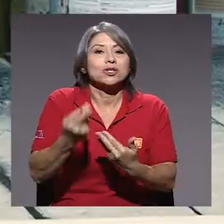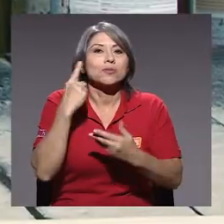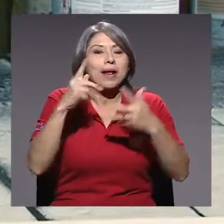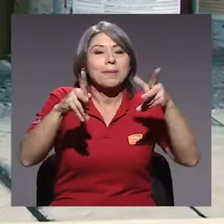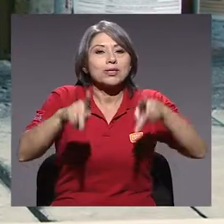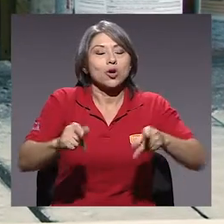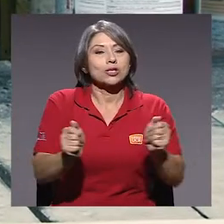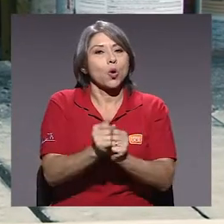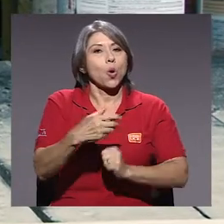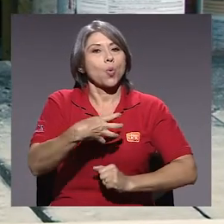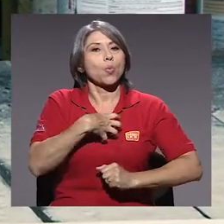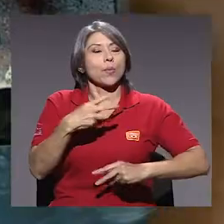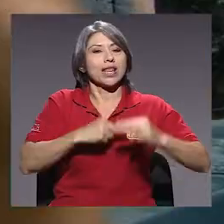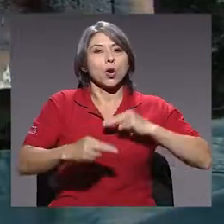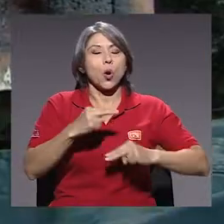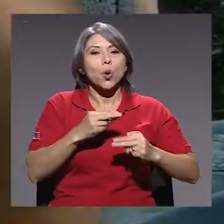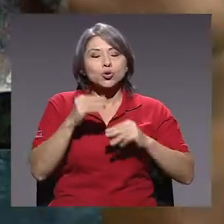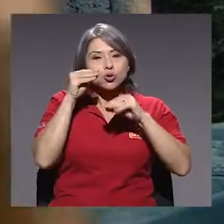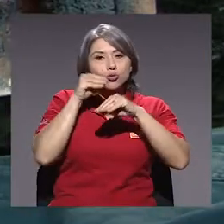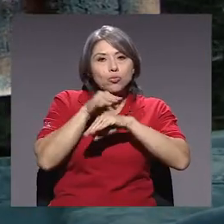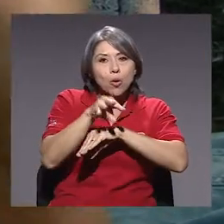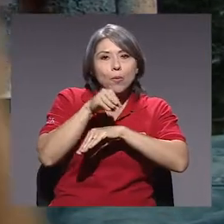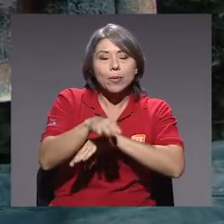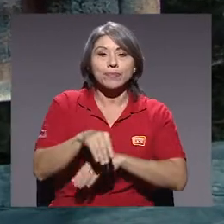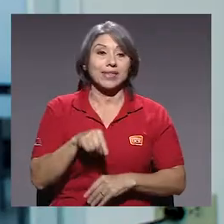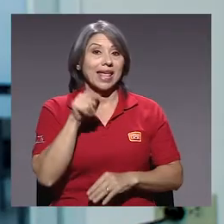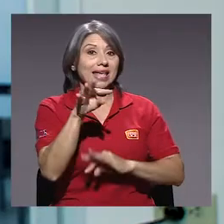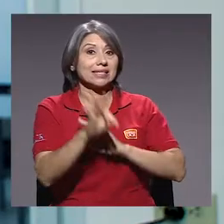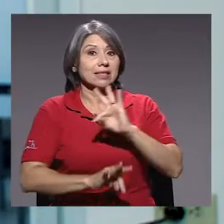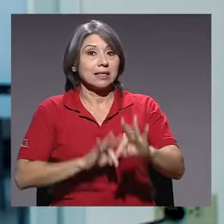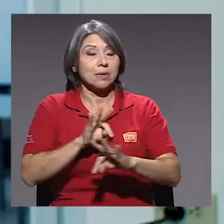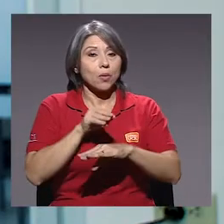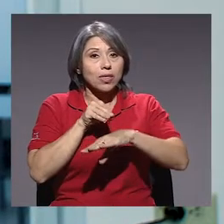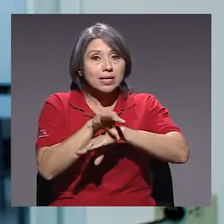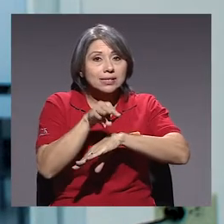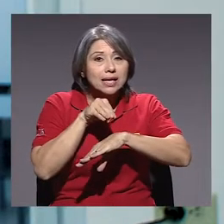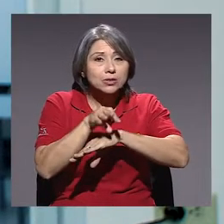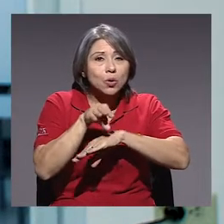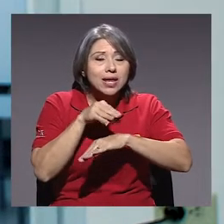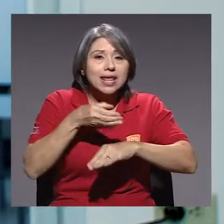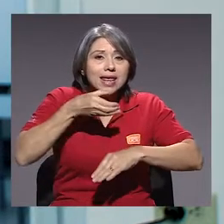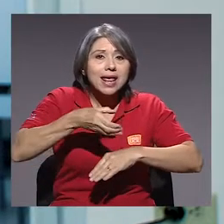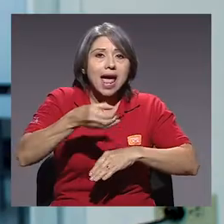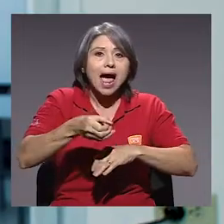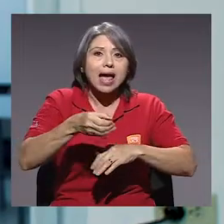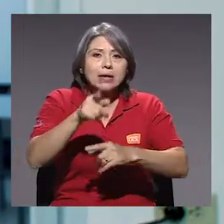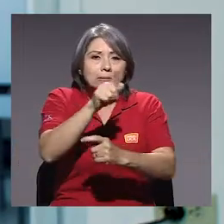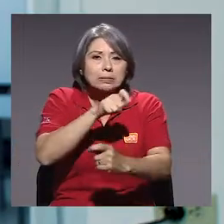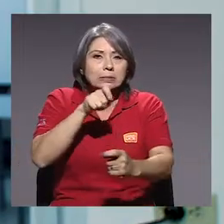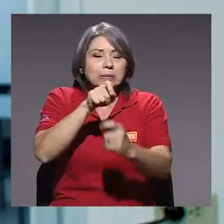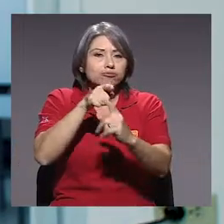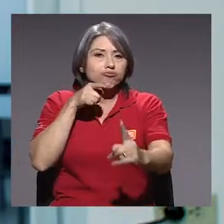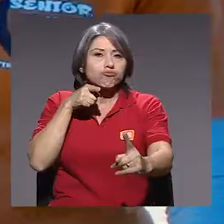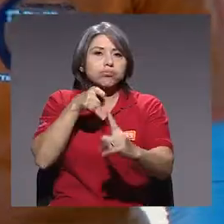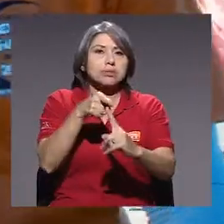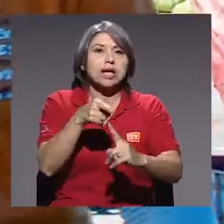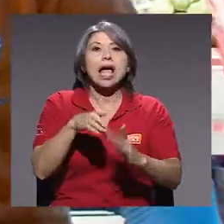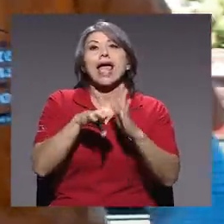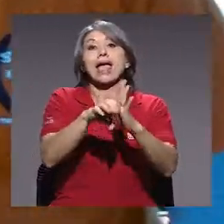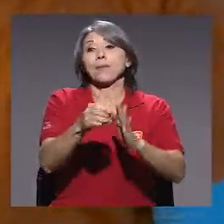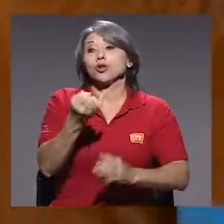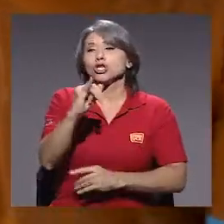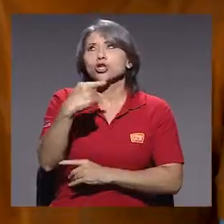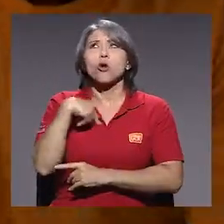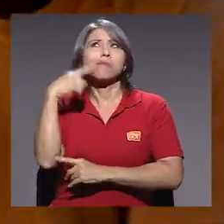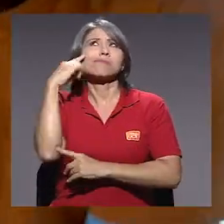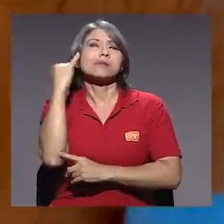emprendedoras. Y que ese tipo de asesoría pueda ser puntual. O que si yo